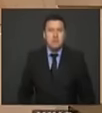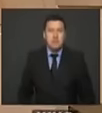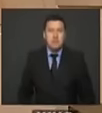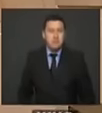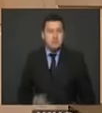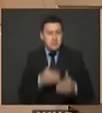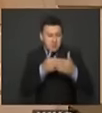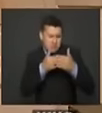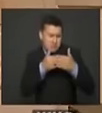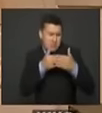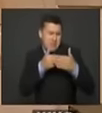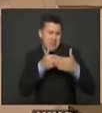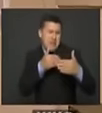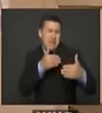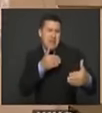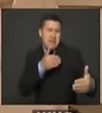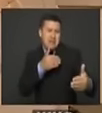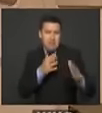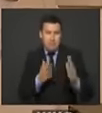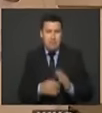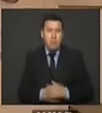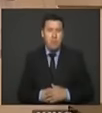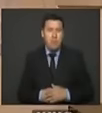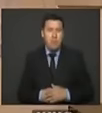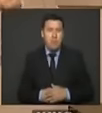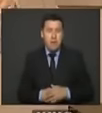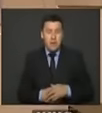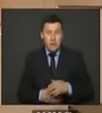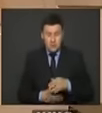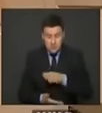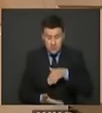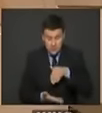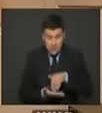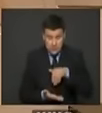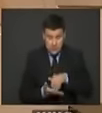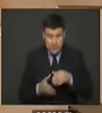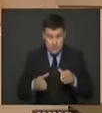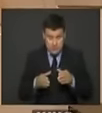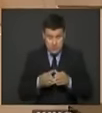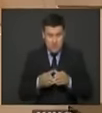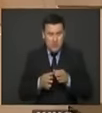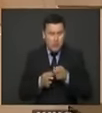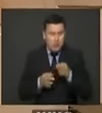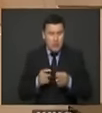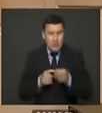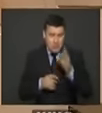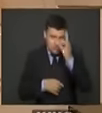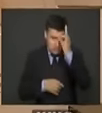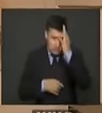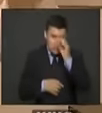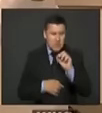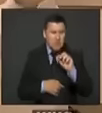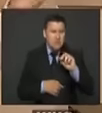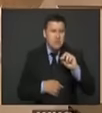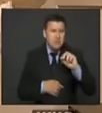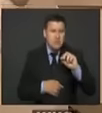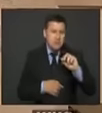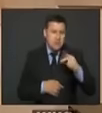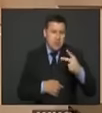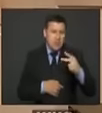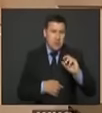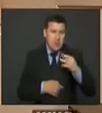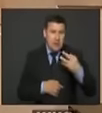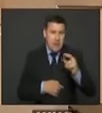para adelante la cadena más o menos funciona es decir del centro de salud del municipio hacia los hospitales de segundo o tercer nivel cuando hay necesidad